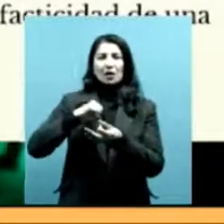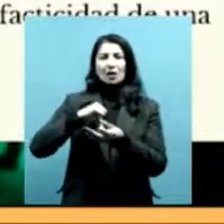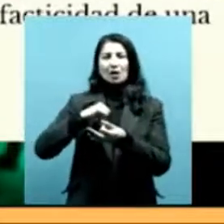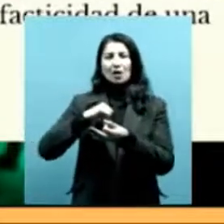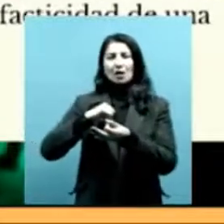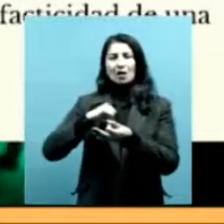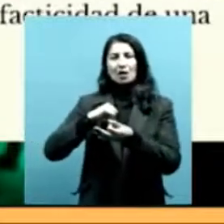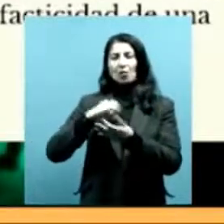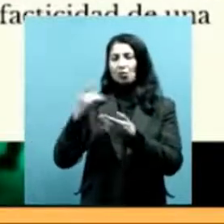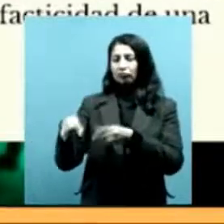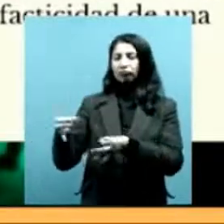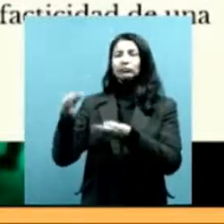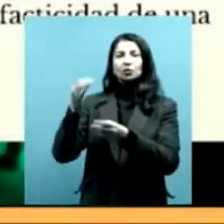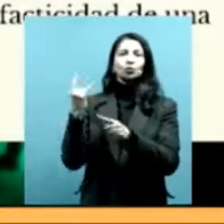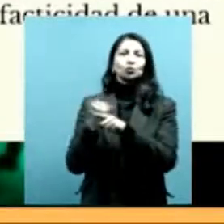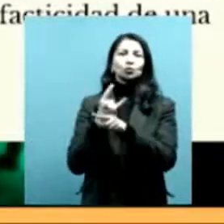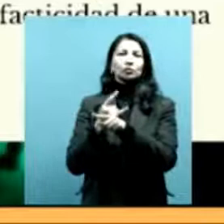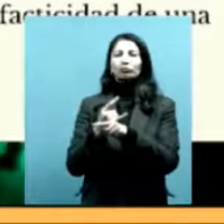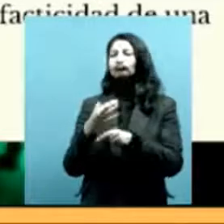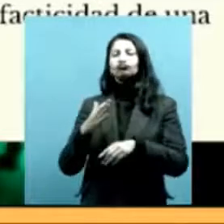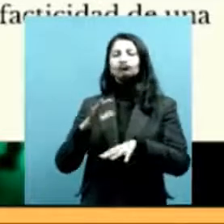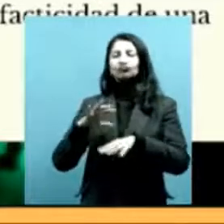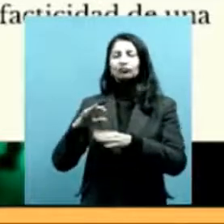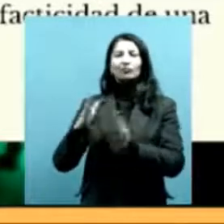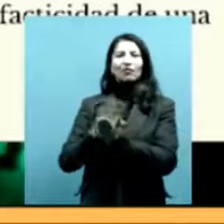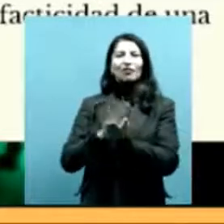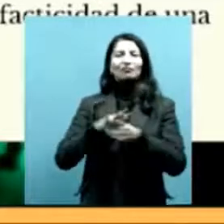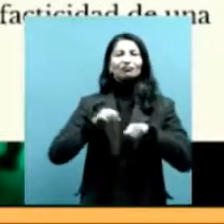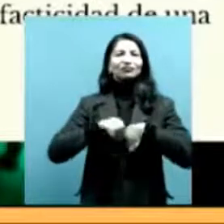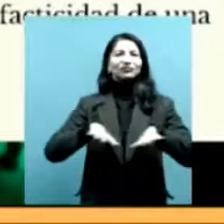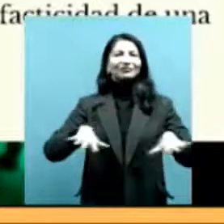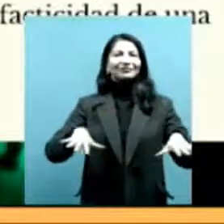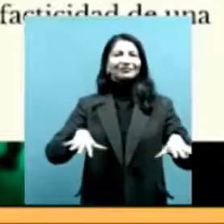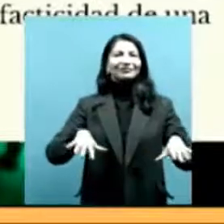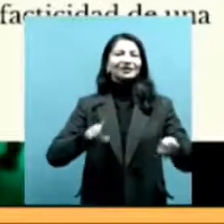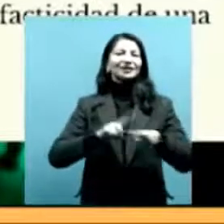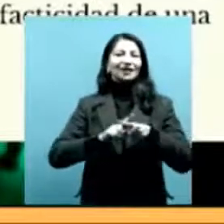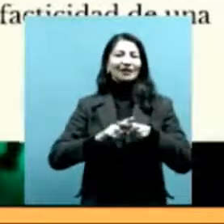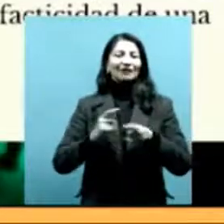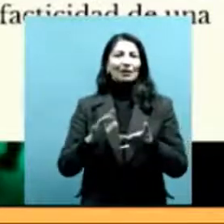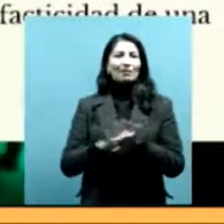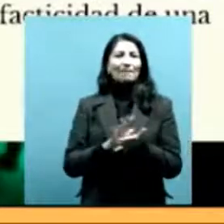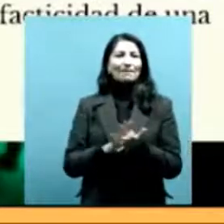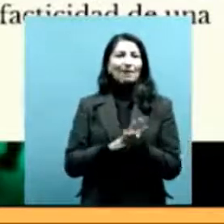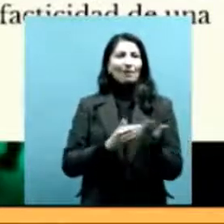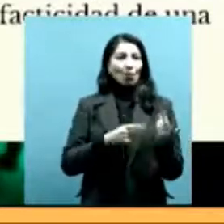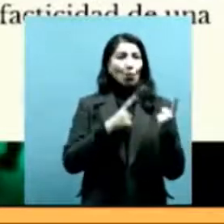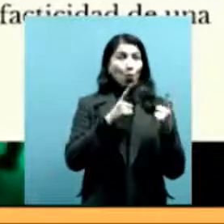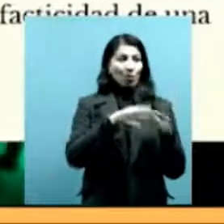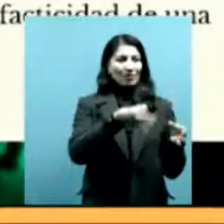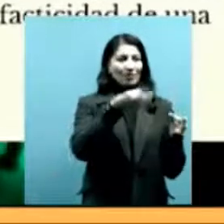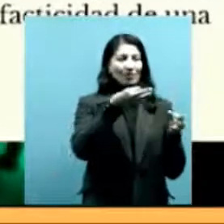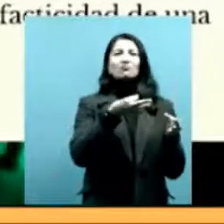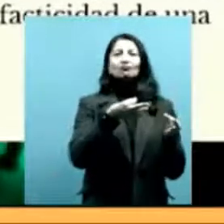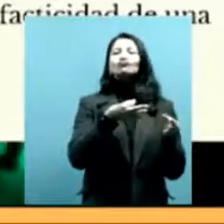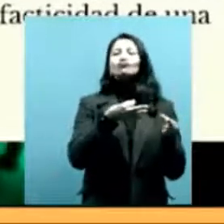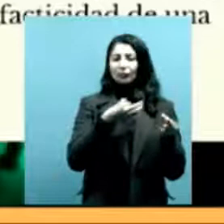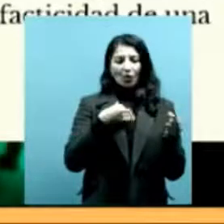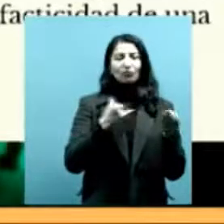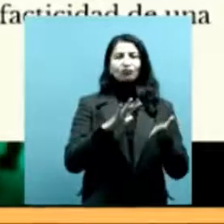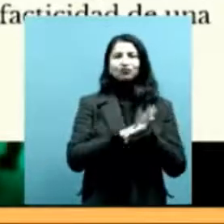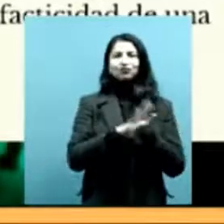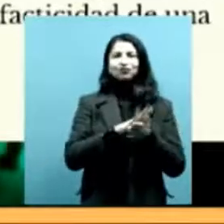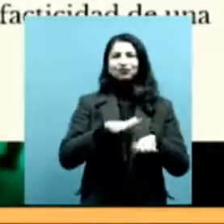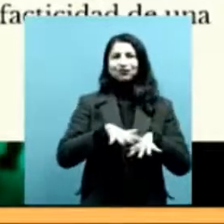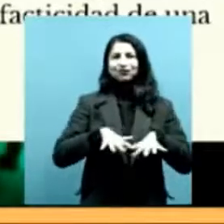pueden usar ese efecto multiplicador de los papeles, porque el que tiene papeles puede producir más papeles, digamos, ¿no? Y eso es lo que nos encontramos en el presente.